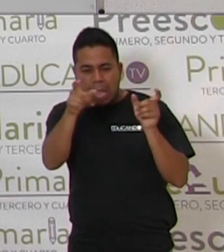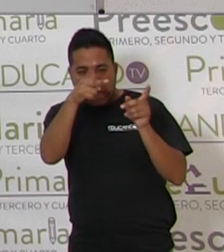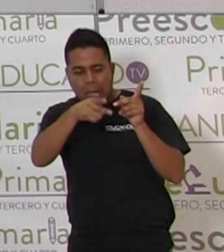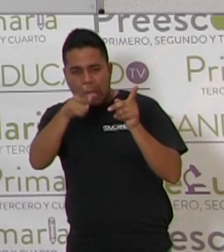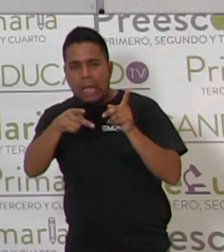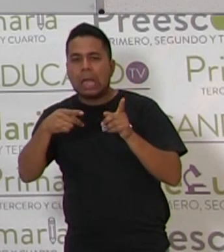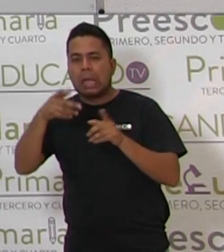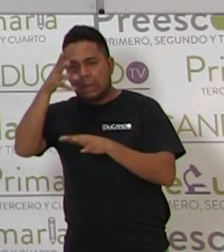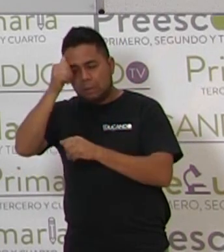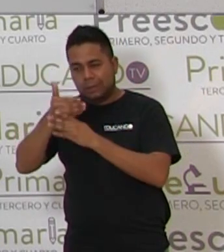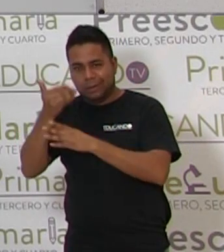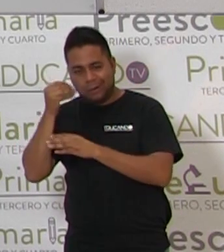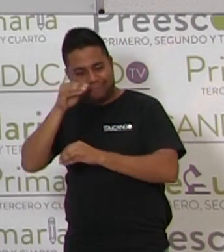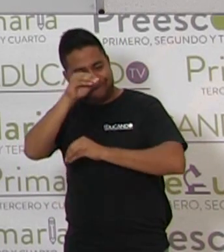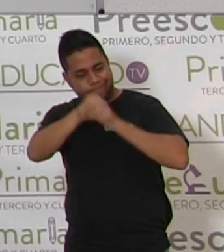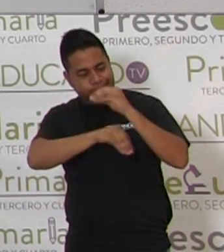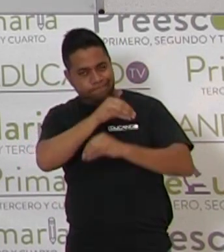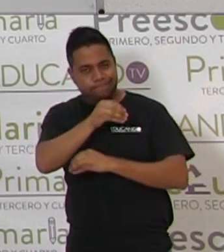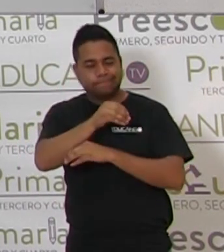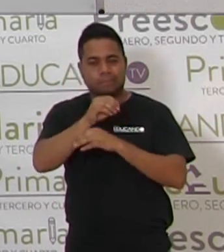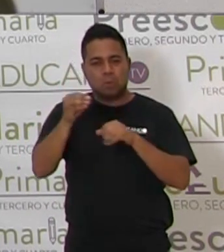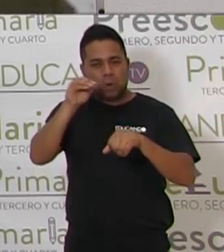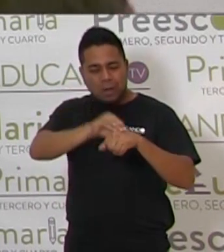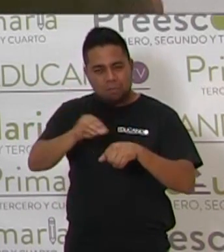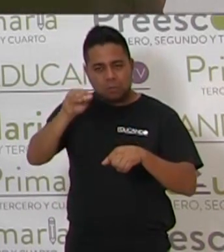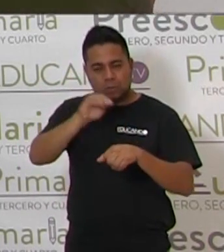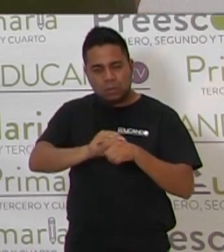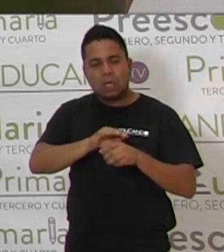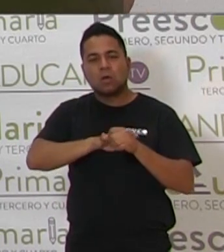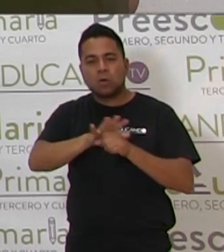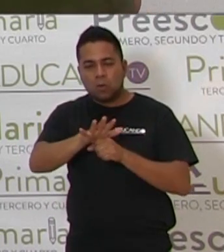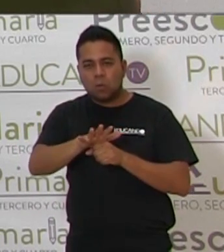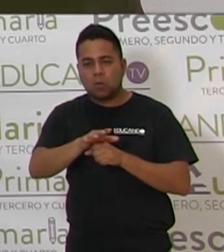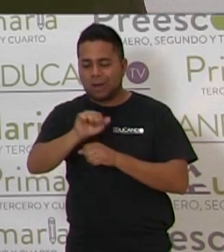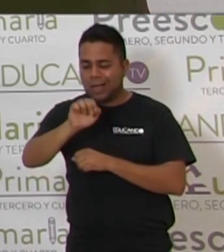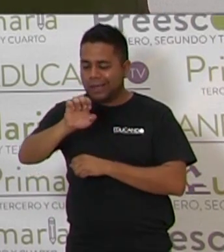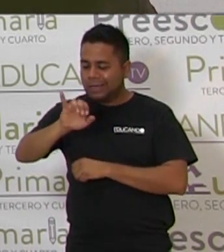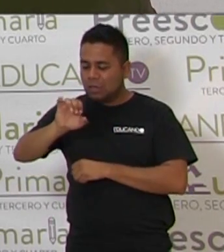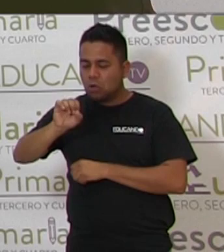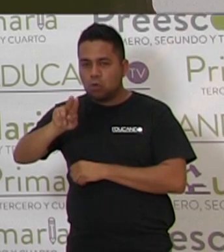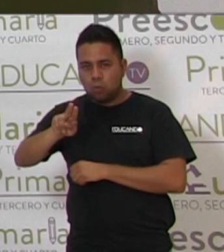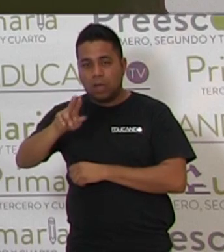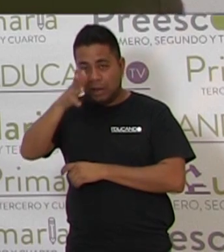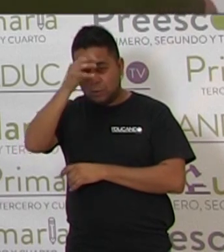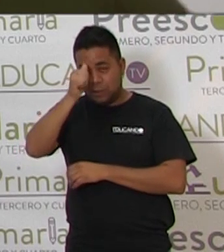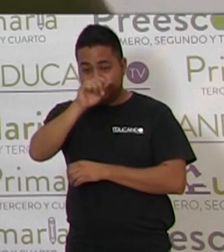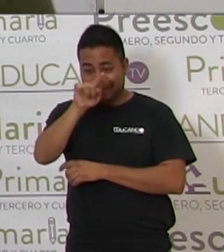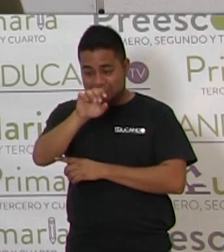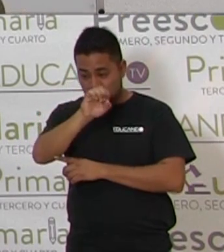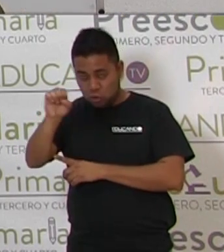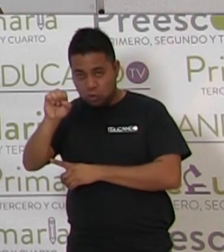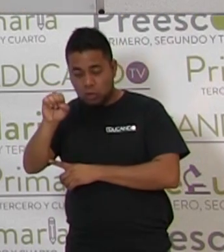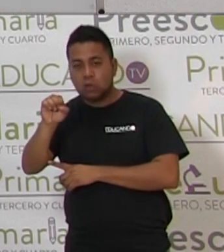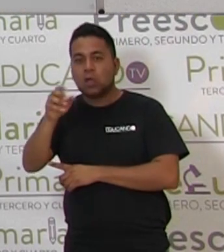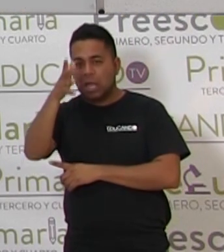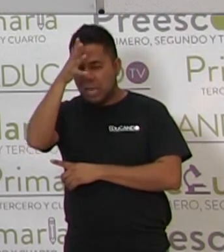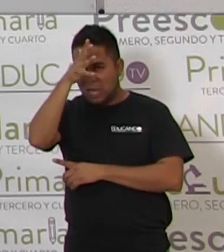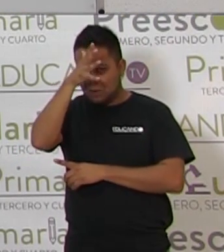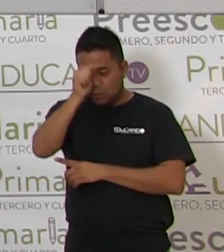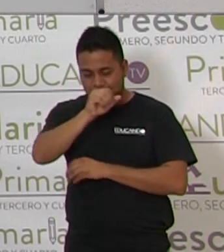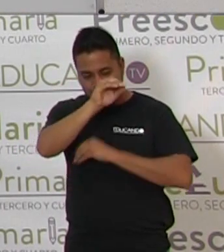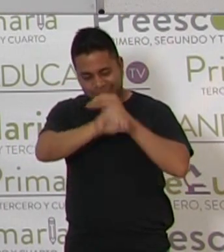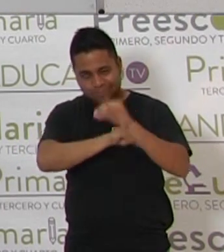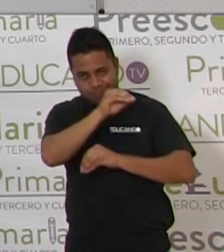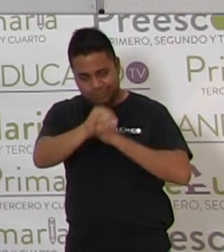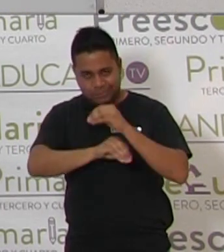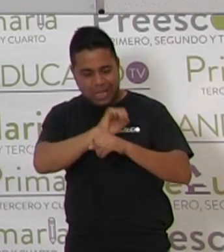palabras con las que trabajamos que tenían que ver con los animales del zoológico, y vimos que